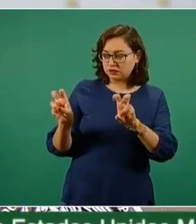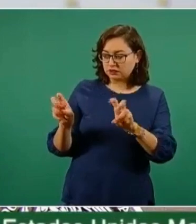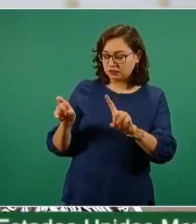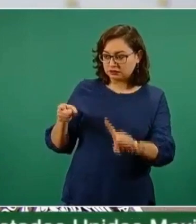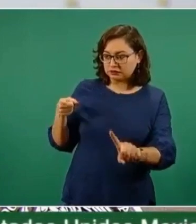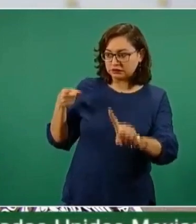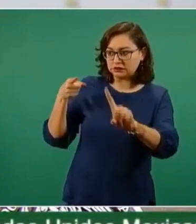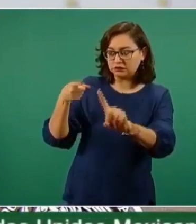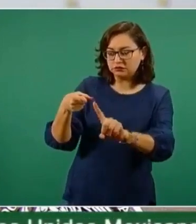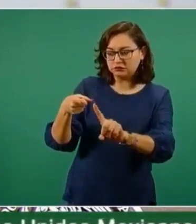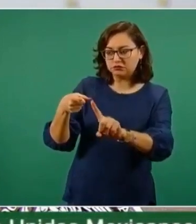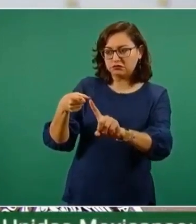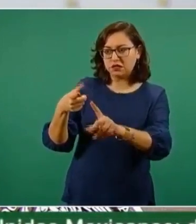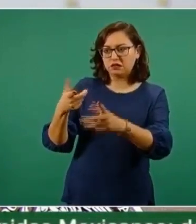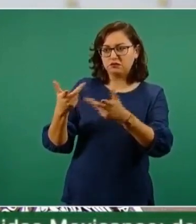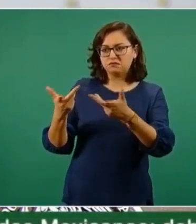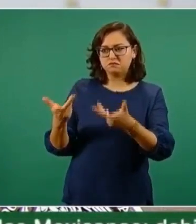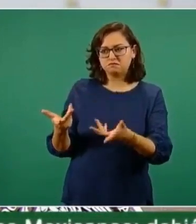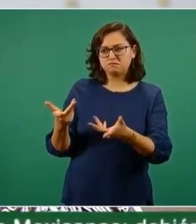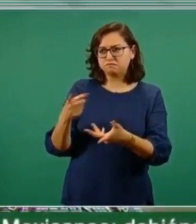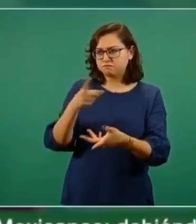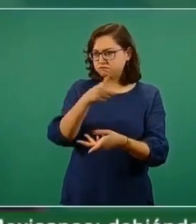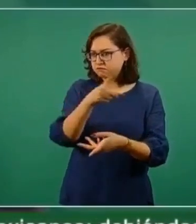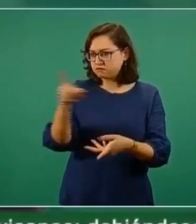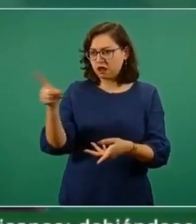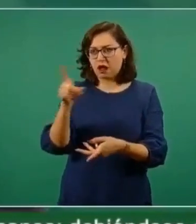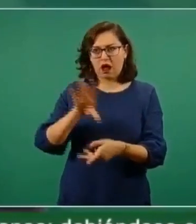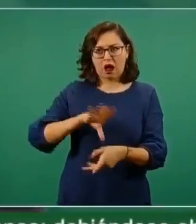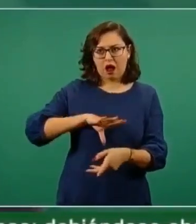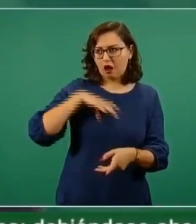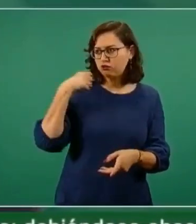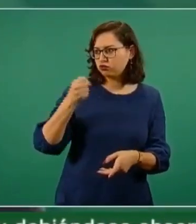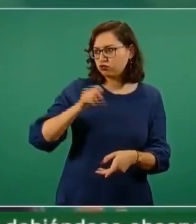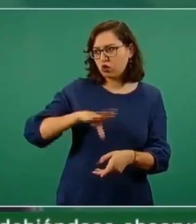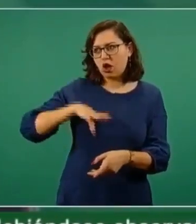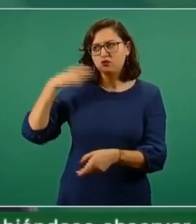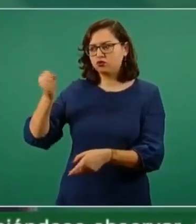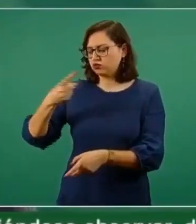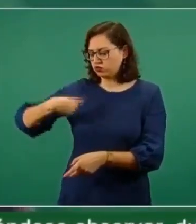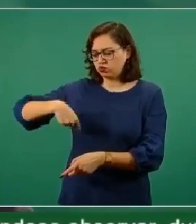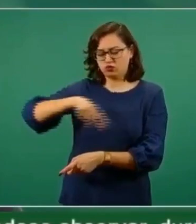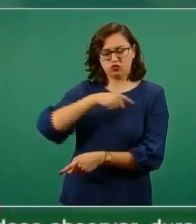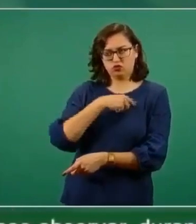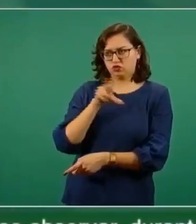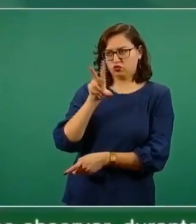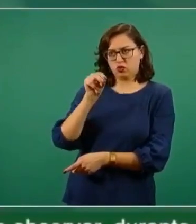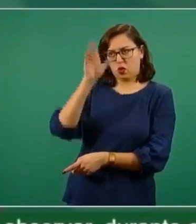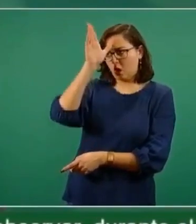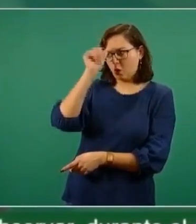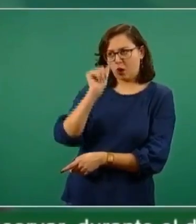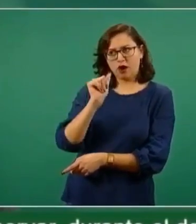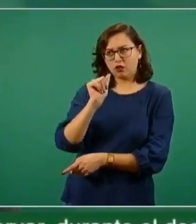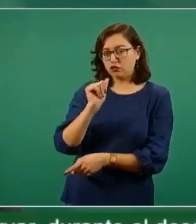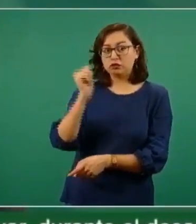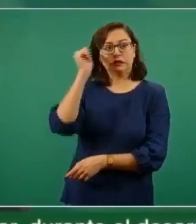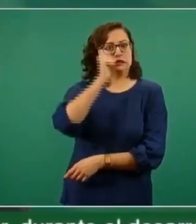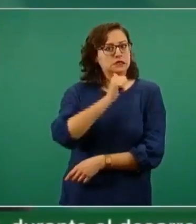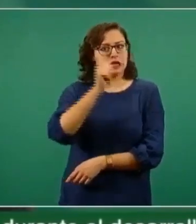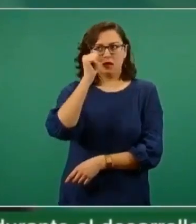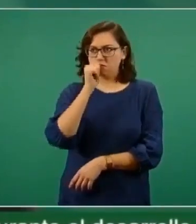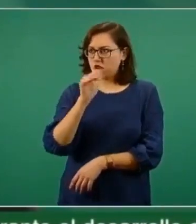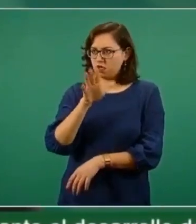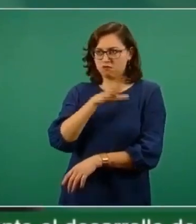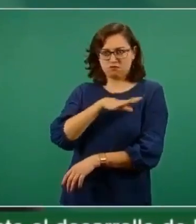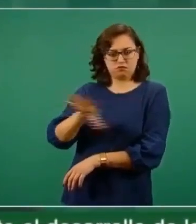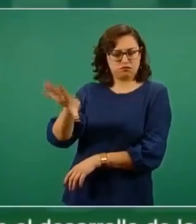tema de las empresas que abusan de los sistemas, de este y de cualquier otro. Nosotros